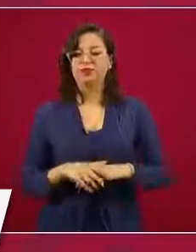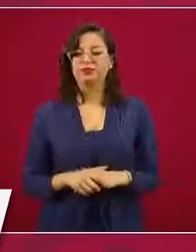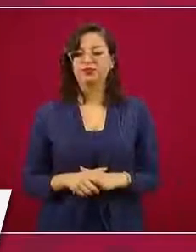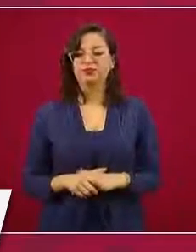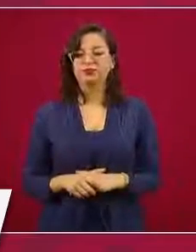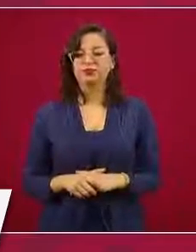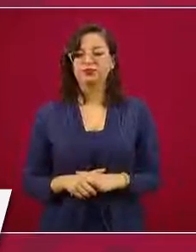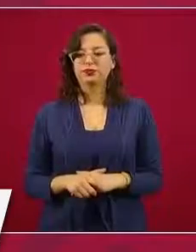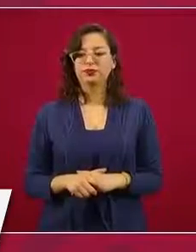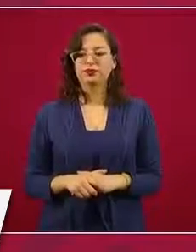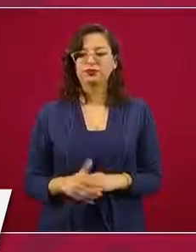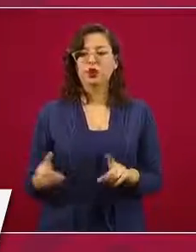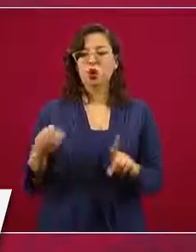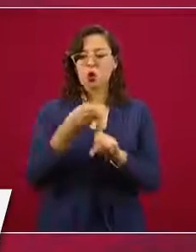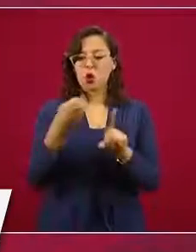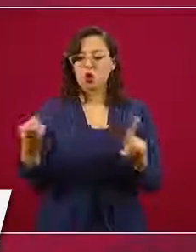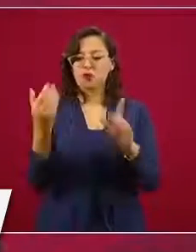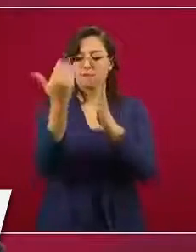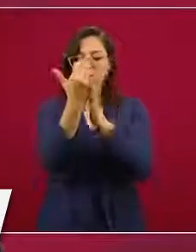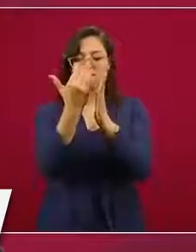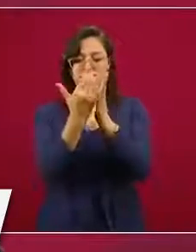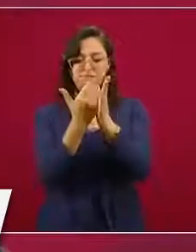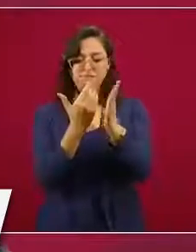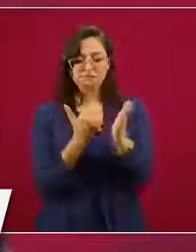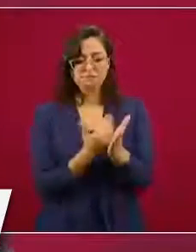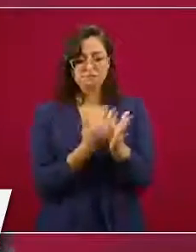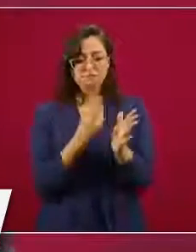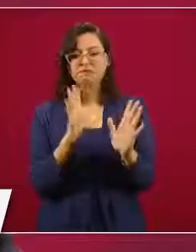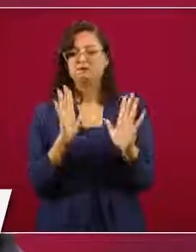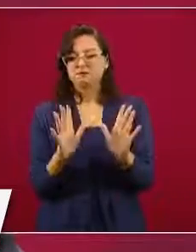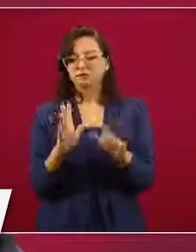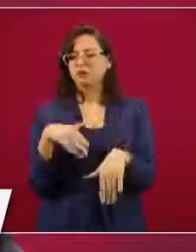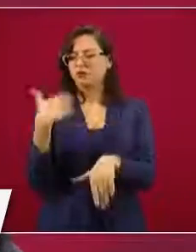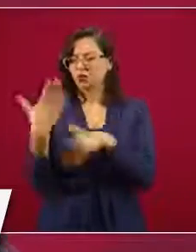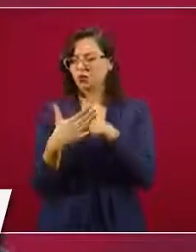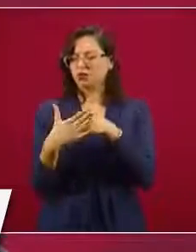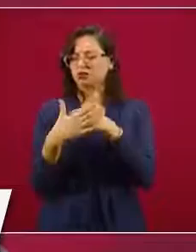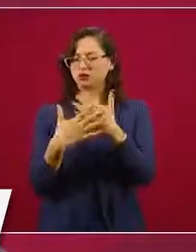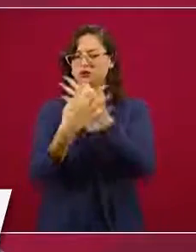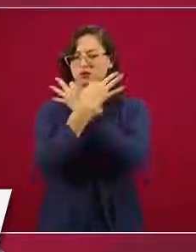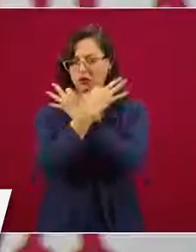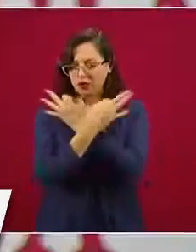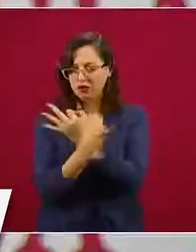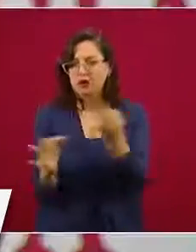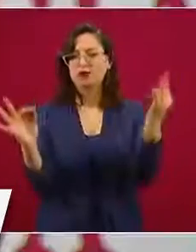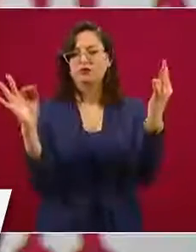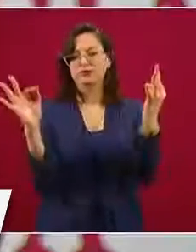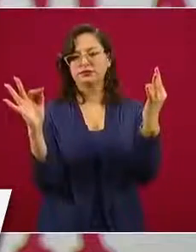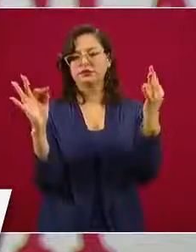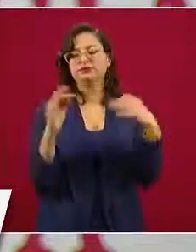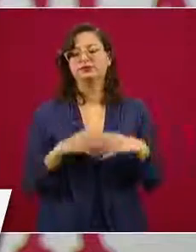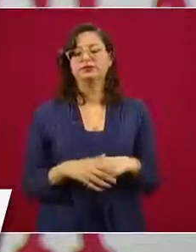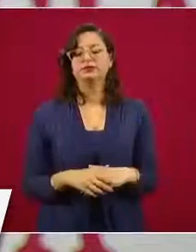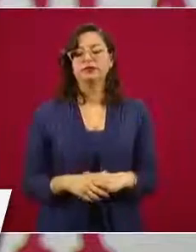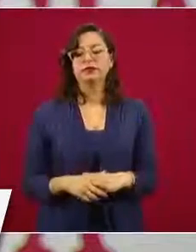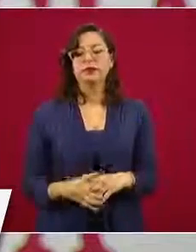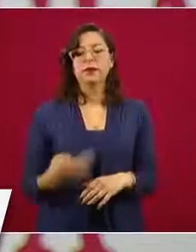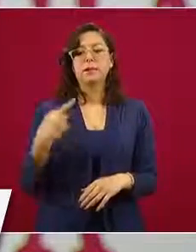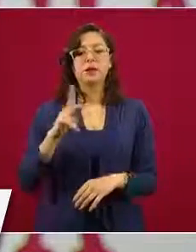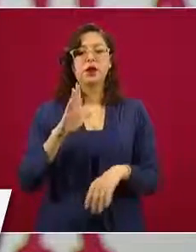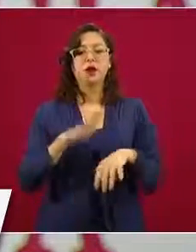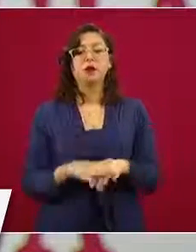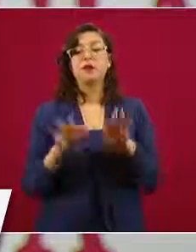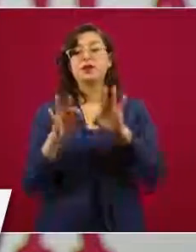programa y sus detalles desde luego los daremos a conocer en cuanto los tengamos ya terminados, pero la esencia de esta